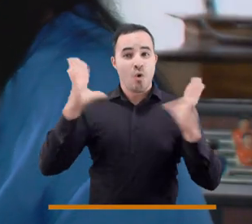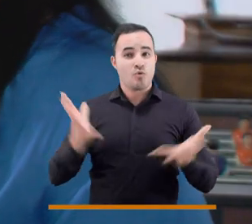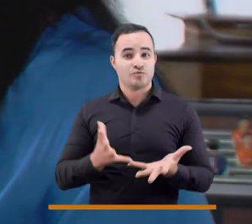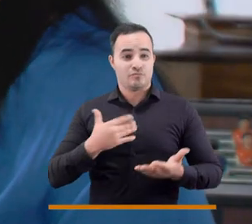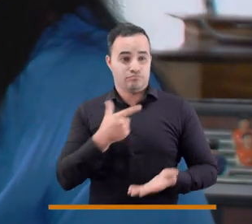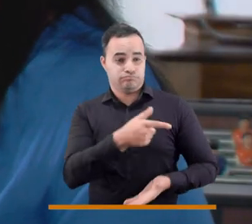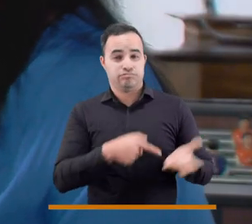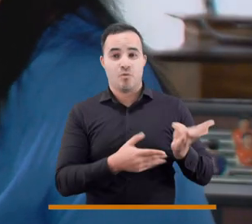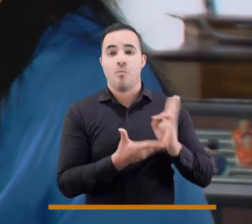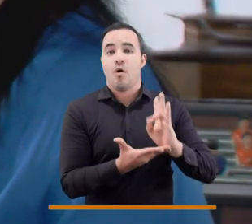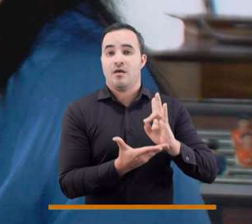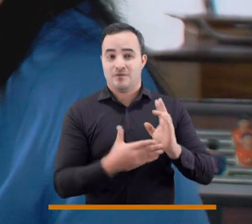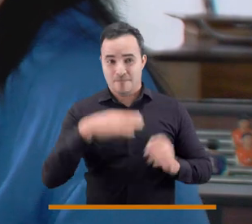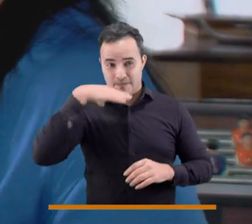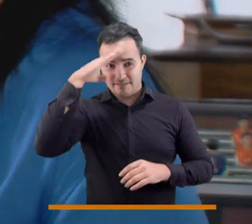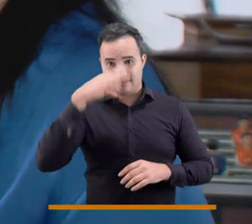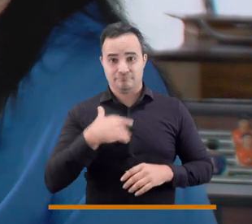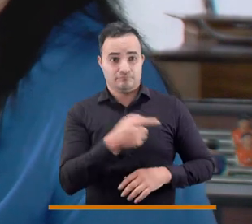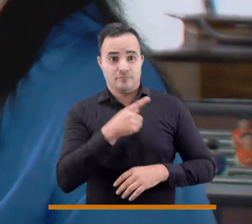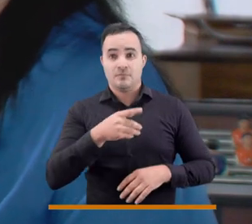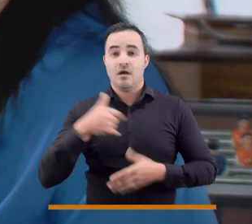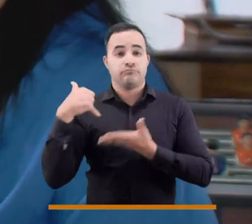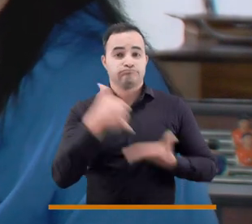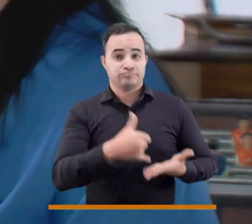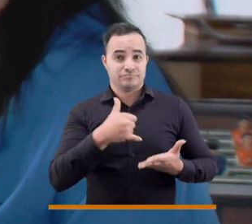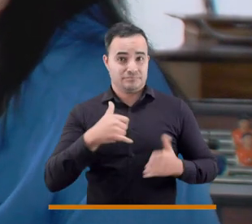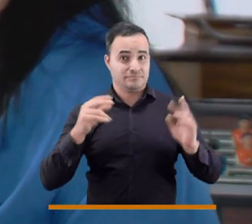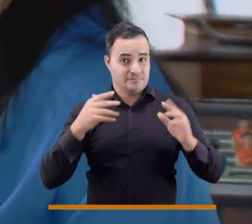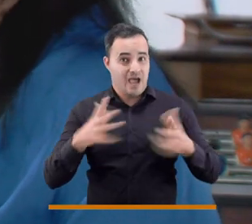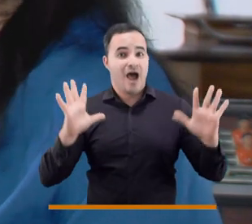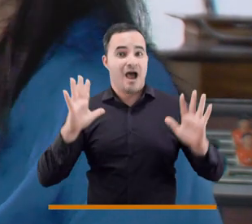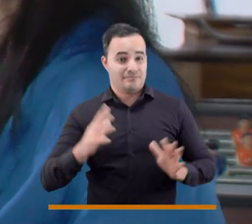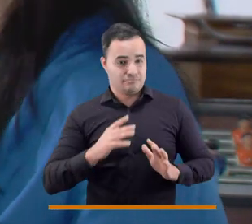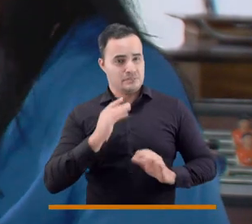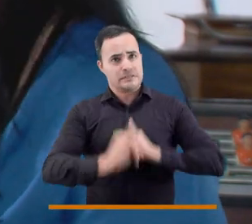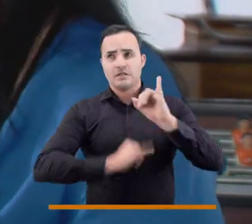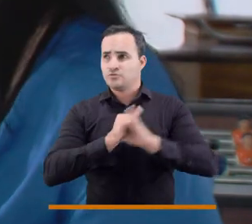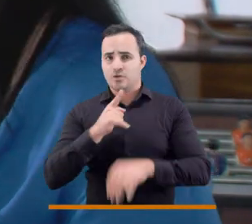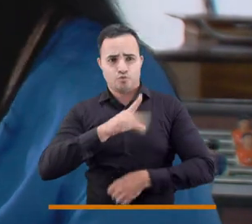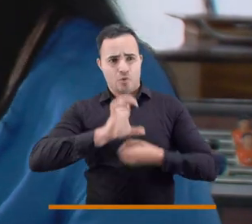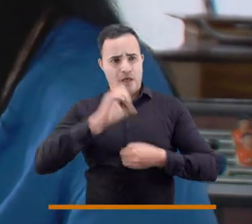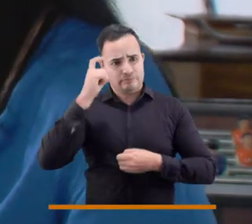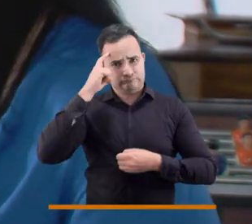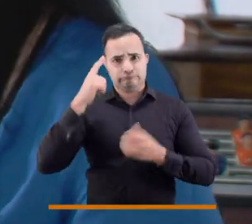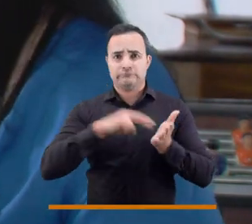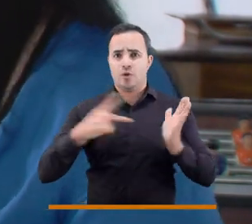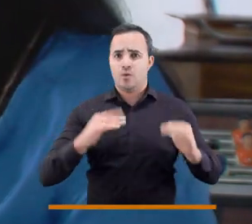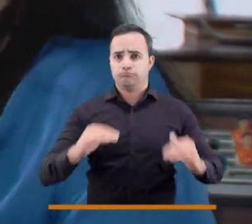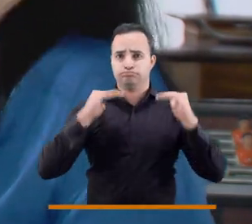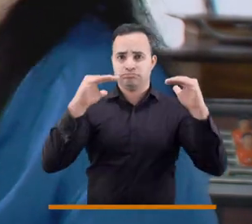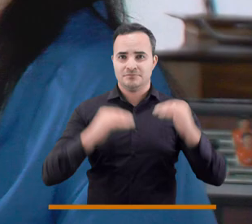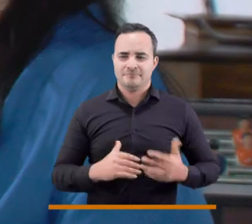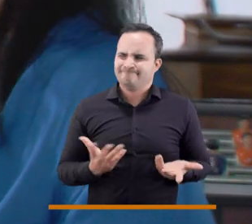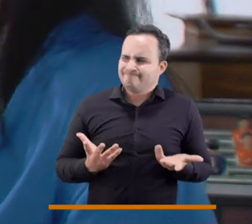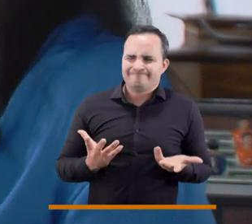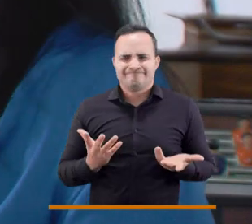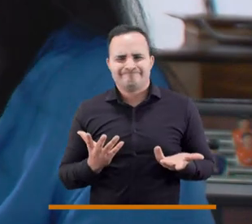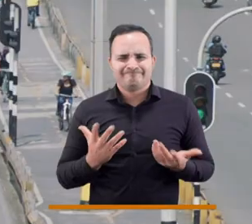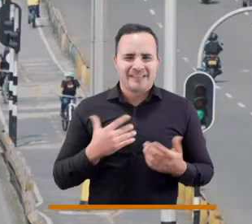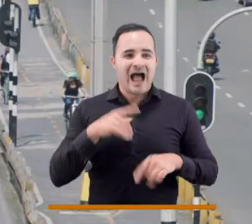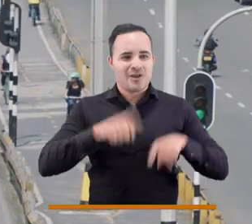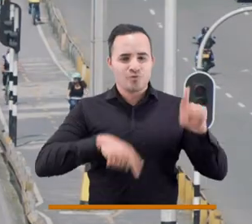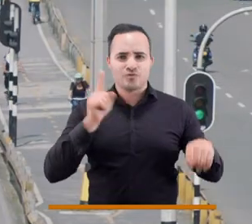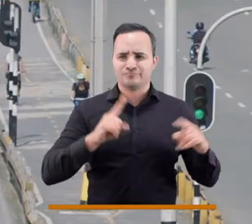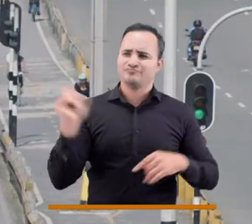modelo en el mundo. De hecho, ha ganado premios internacionales de ciudad inteligente. Aunque los locales a veces dicen que no es cierto, que aquí hay mucho